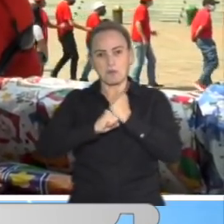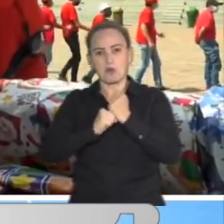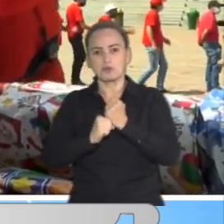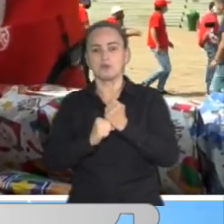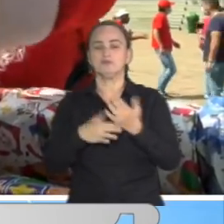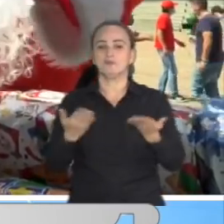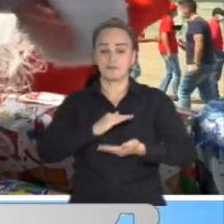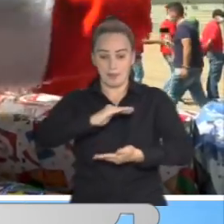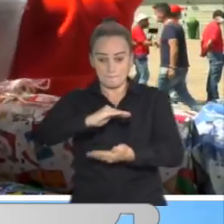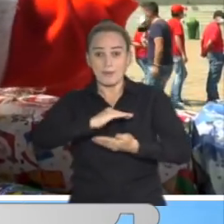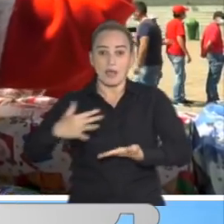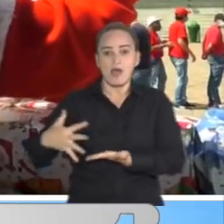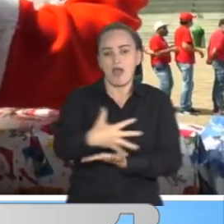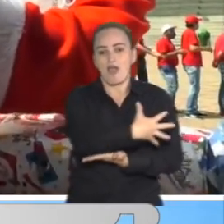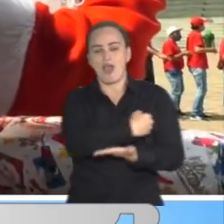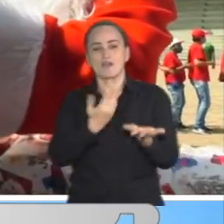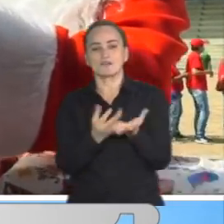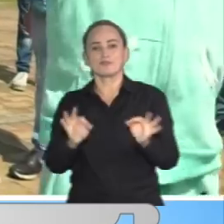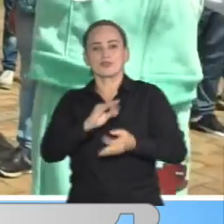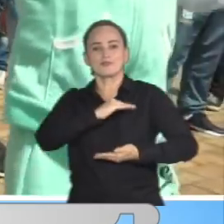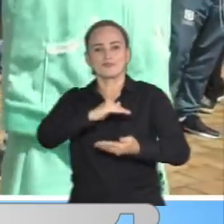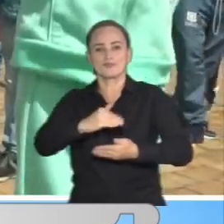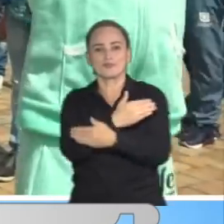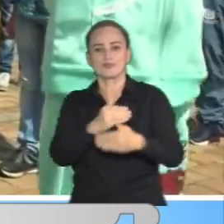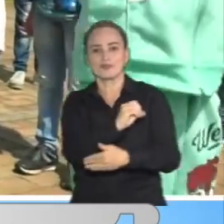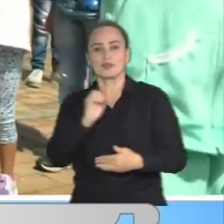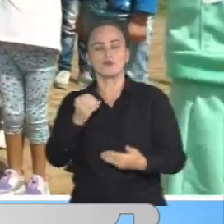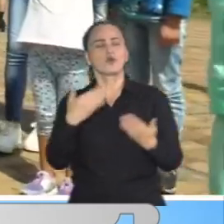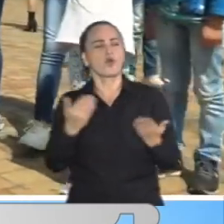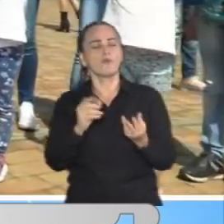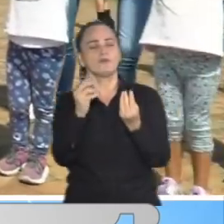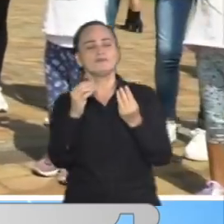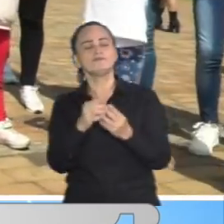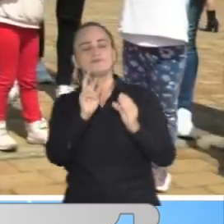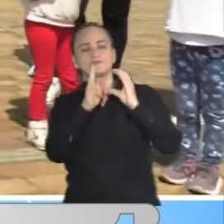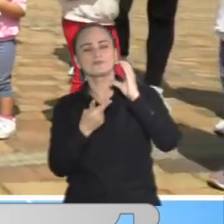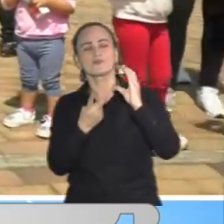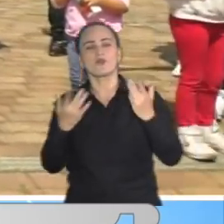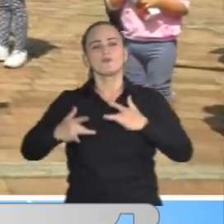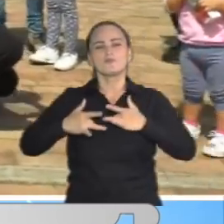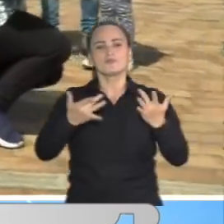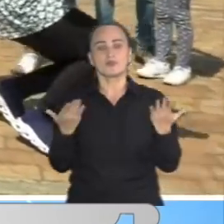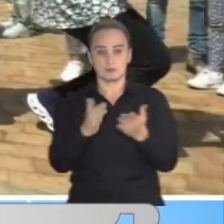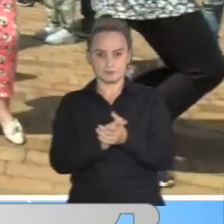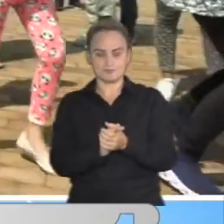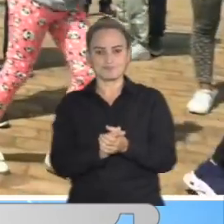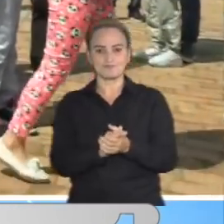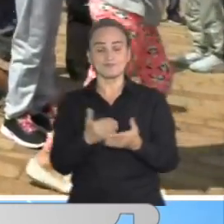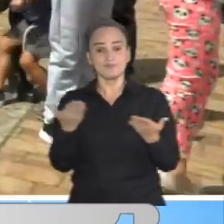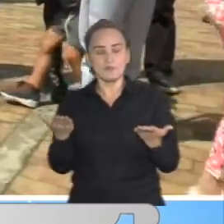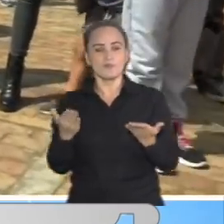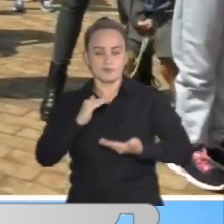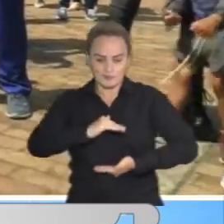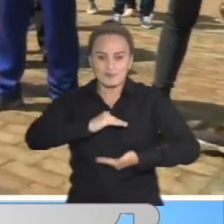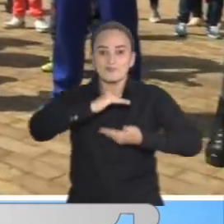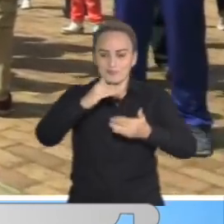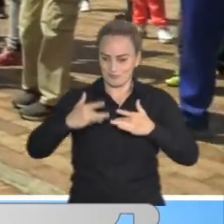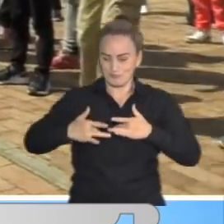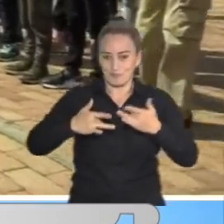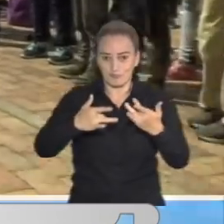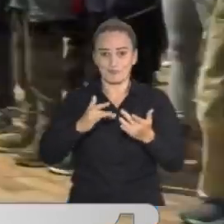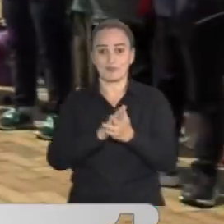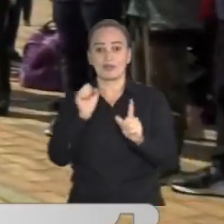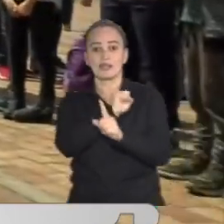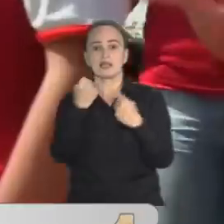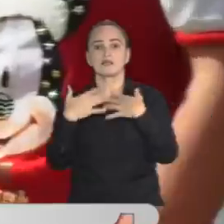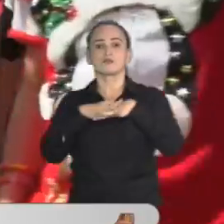recogido los regalos para poder hacer entrega de ellos. ¿Cómo podemos donar? Donar regalos es a través de las redes de